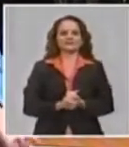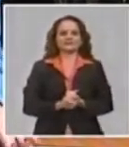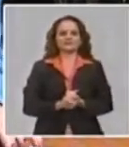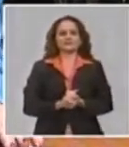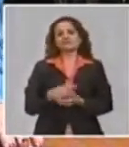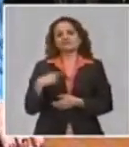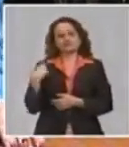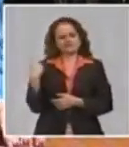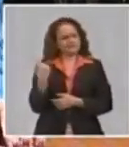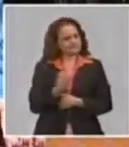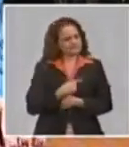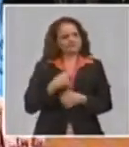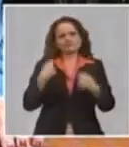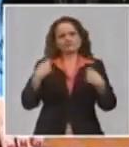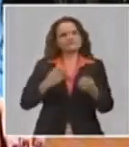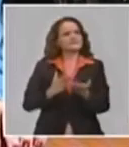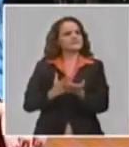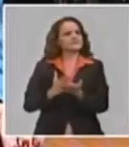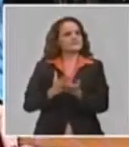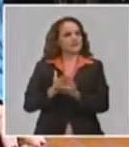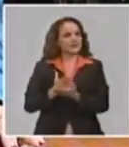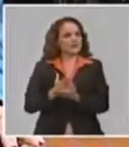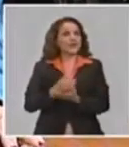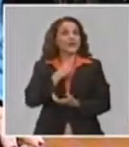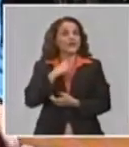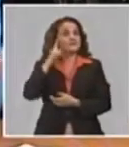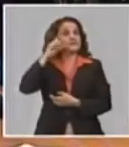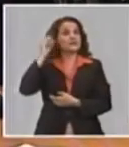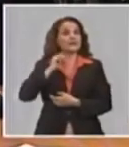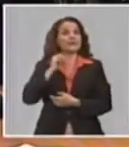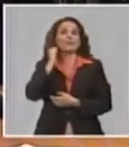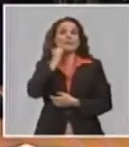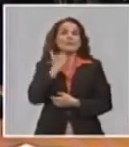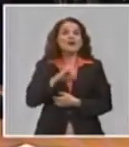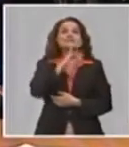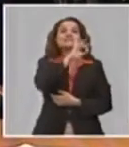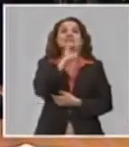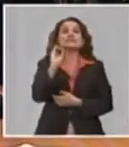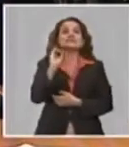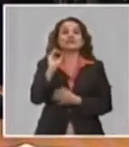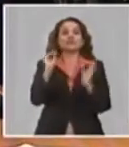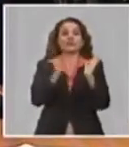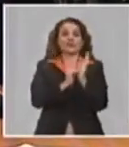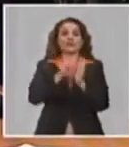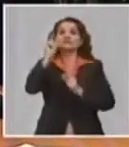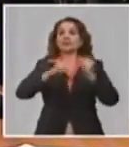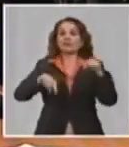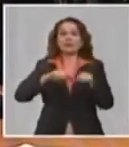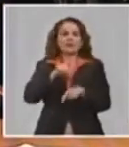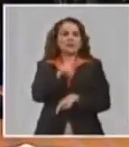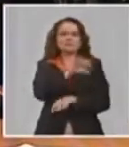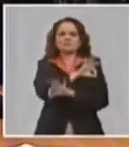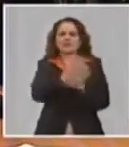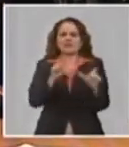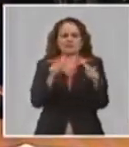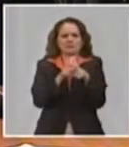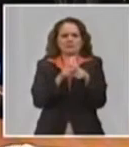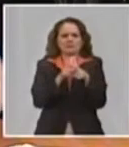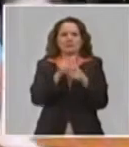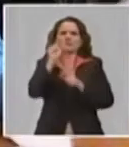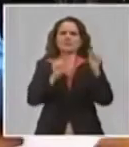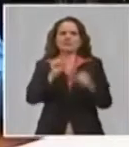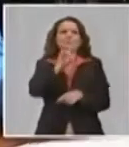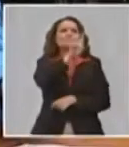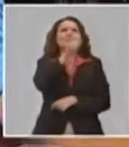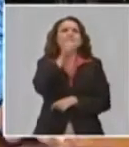tenemos que seguir, porque aún cuando tenemos más de 600.000 trabajadores, solo representan el 22% del total de trabajadores. Entonces, ahí todavía